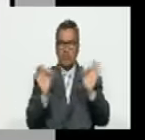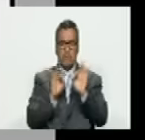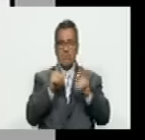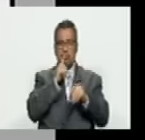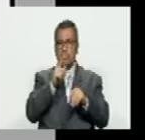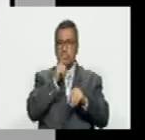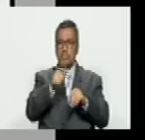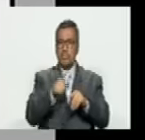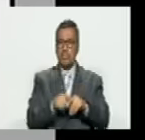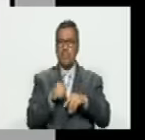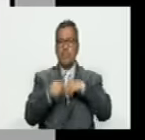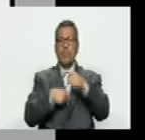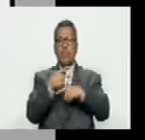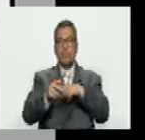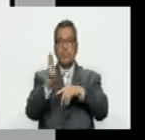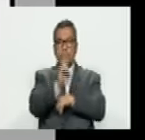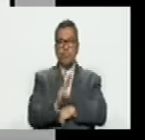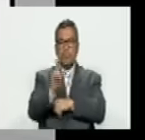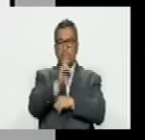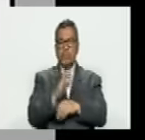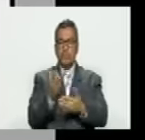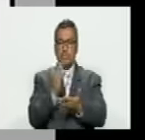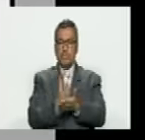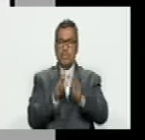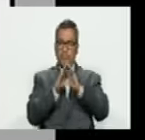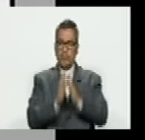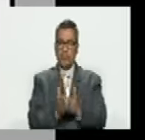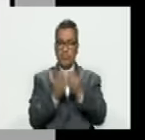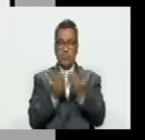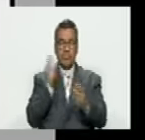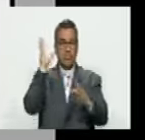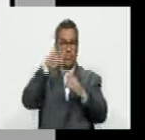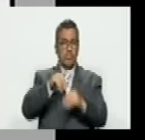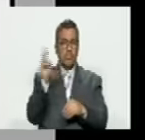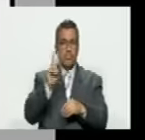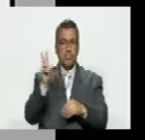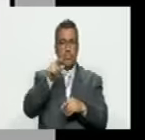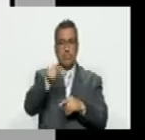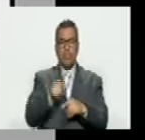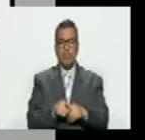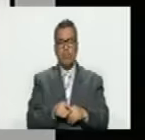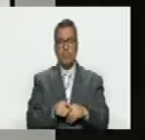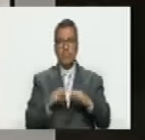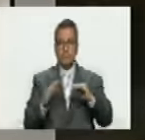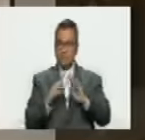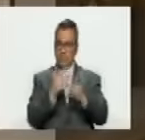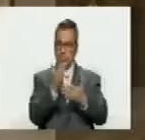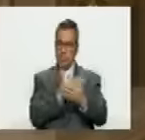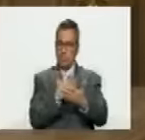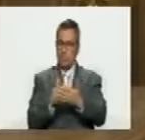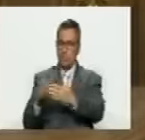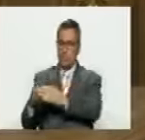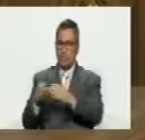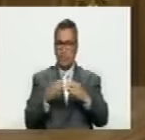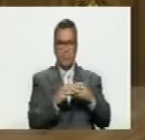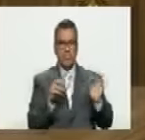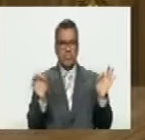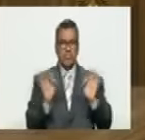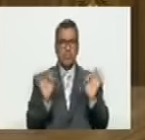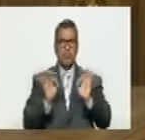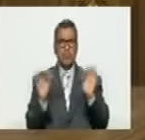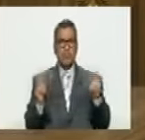cuando usamos como ellos usan como biblia a resultados por Venezuela como el modo de contrastar porque ahí es donde está la verdad tampoco